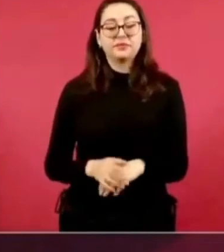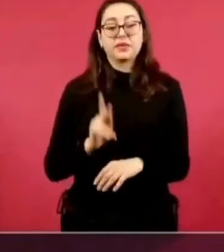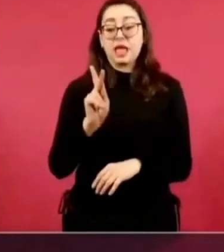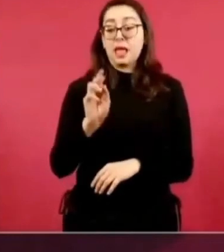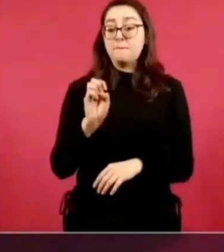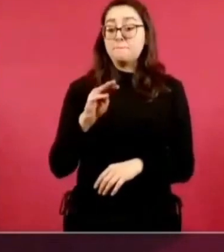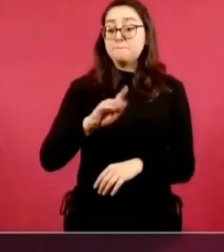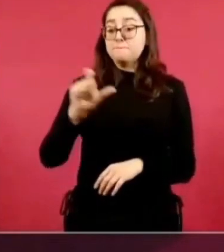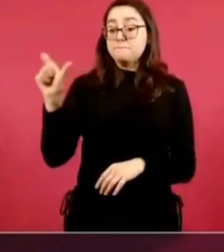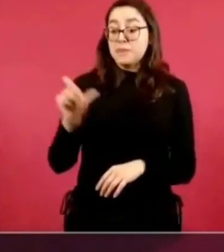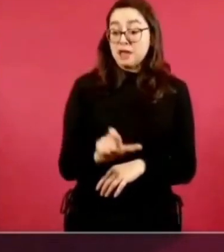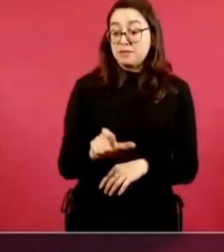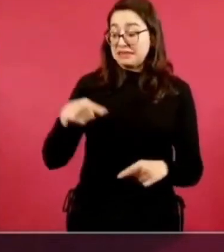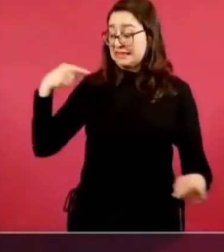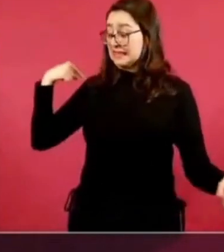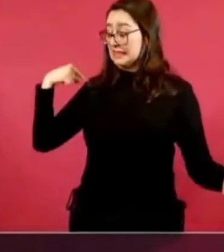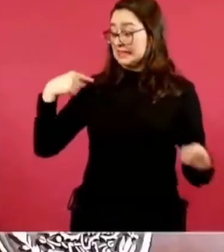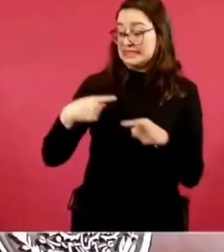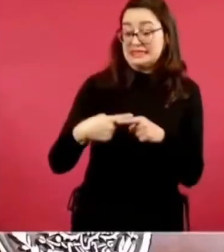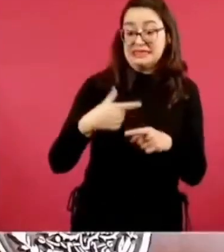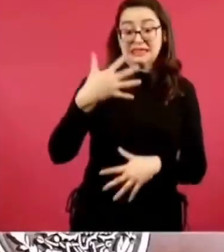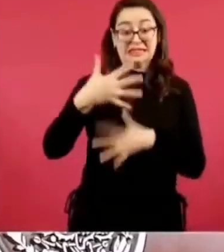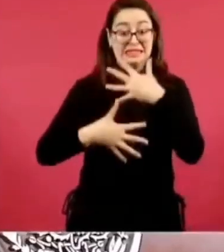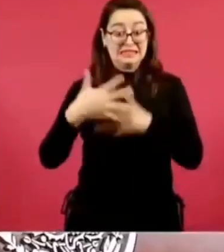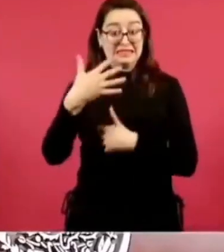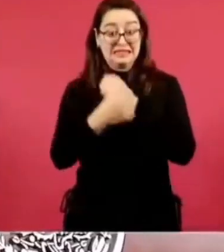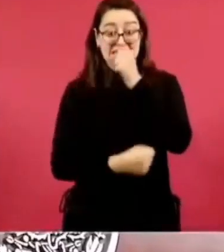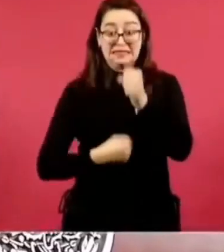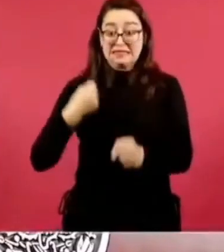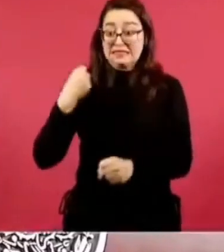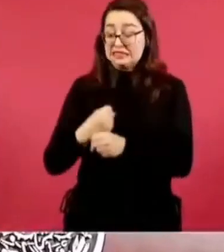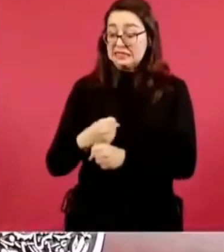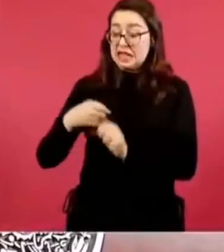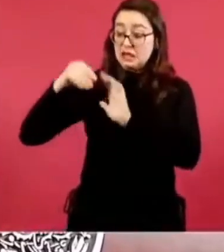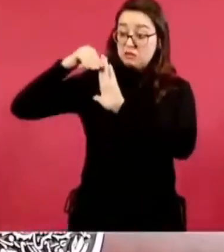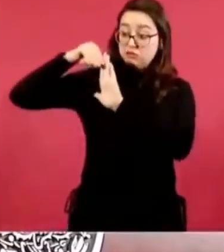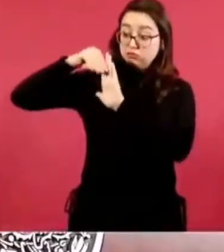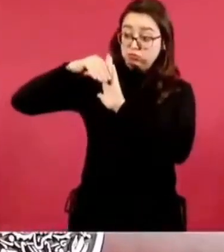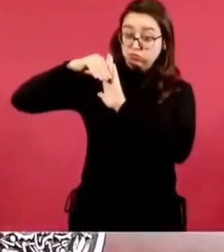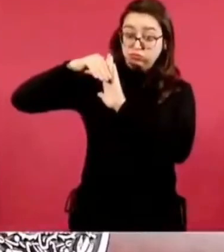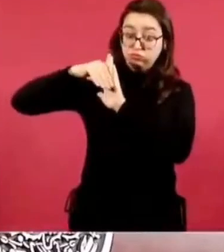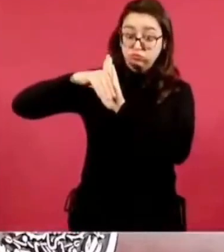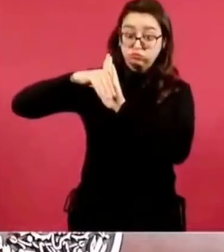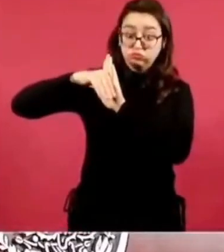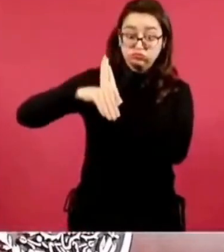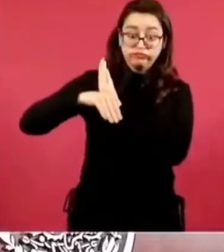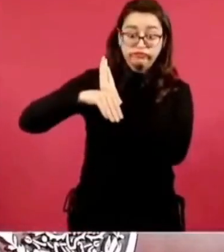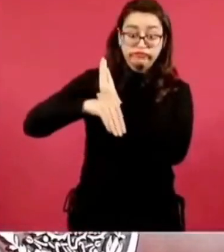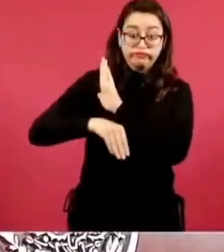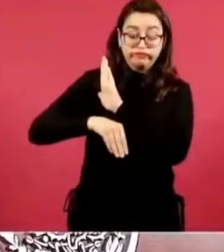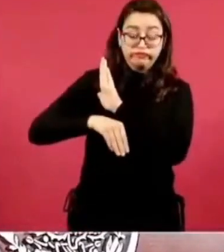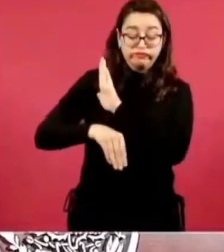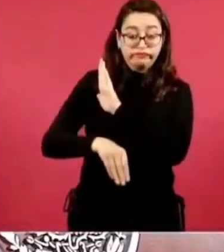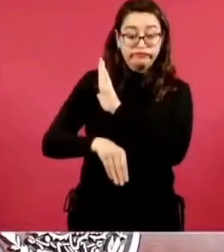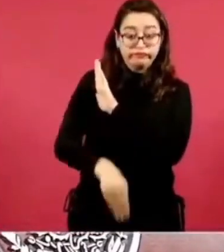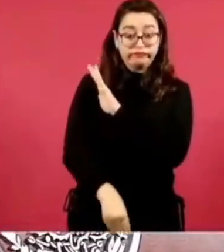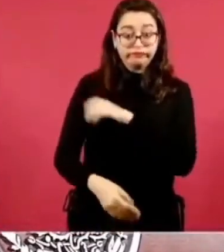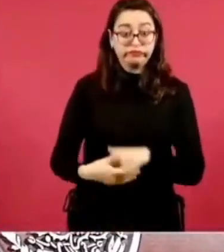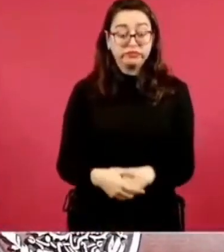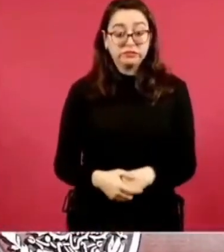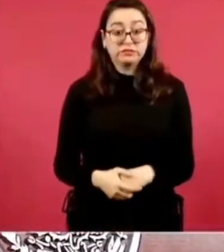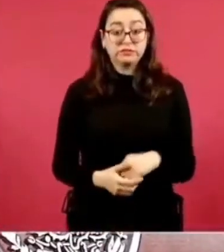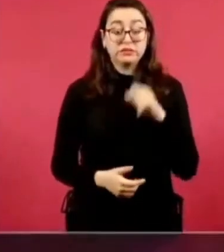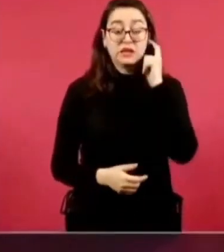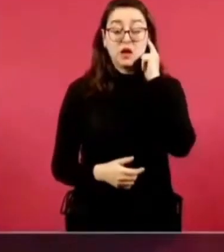Si eso no lo hubiésemos detenido, hoy estaríamos comprando petróleo